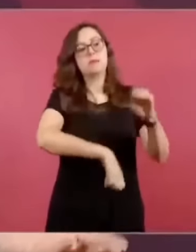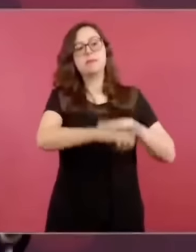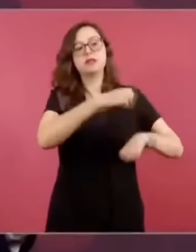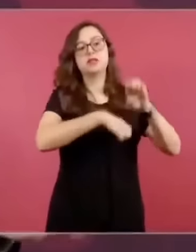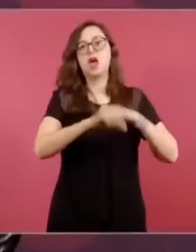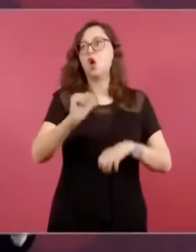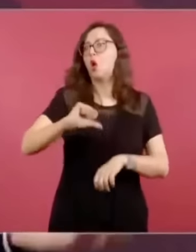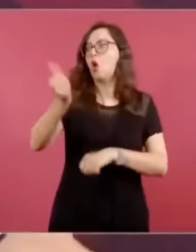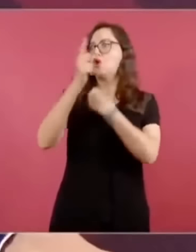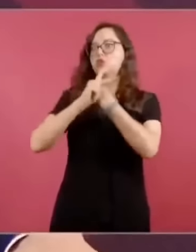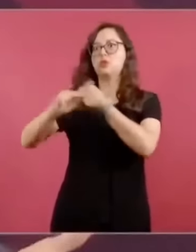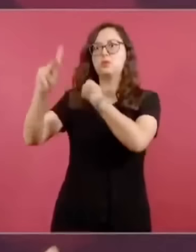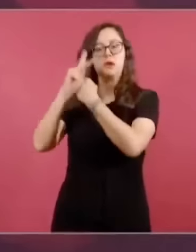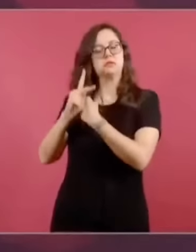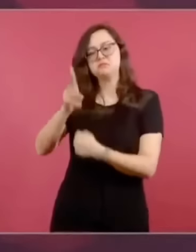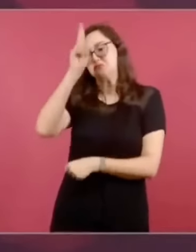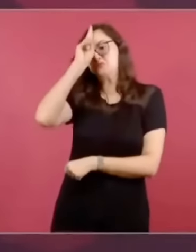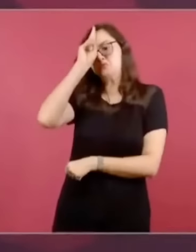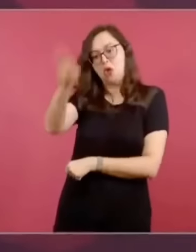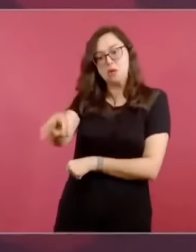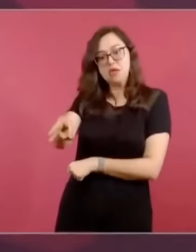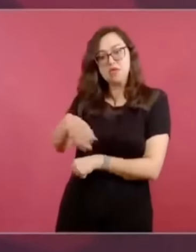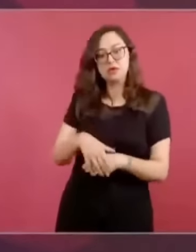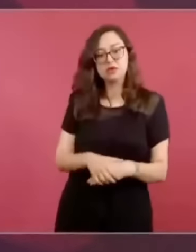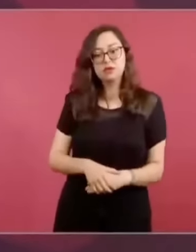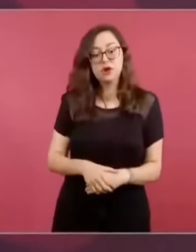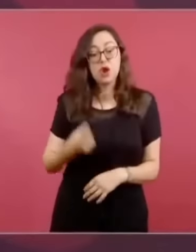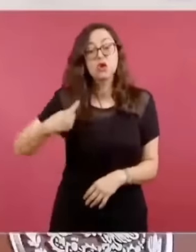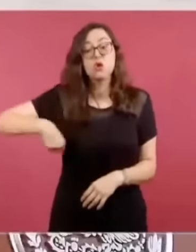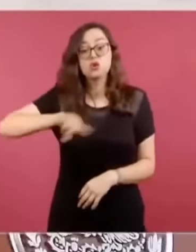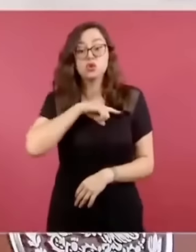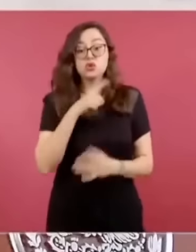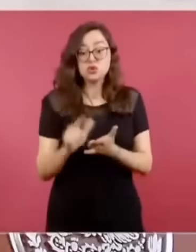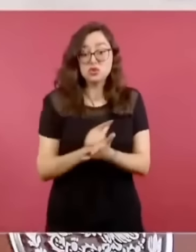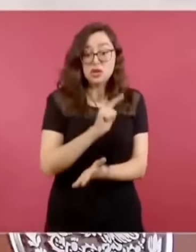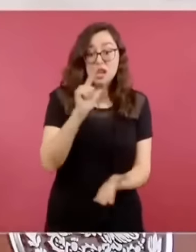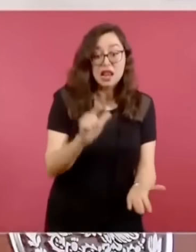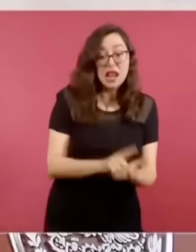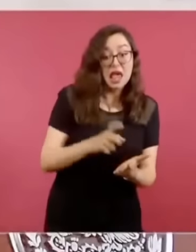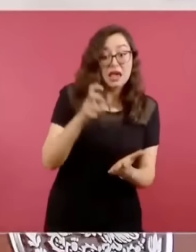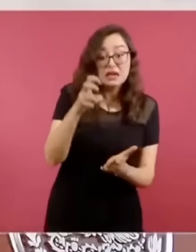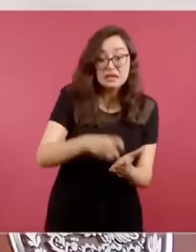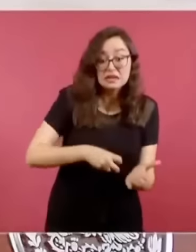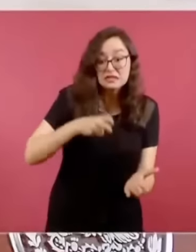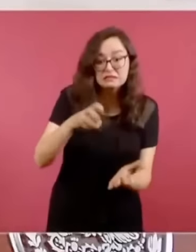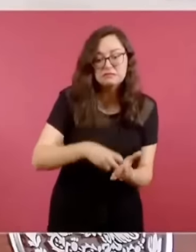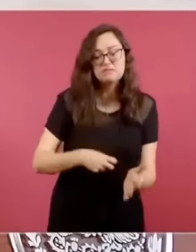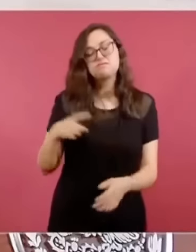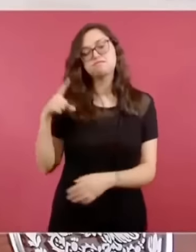en cualquier país del mundo, porque